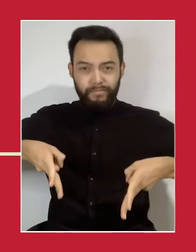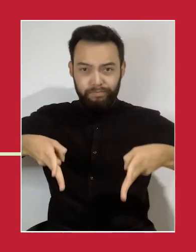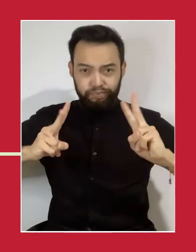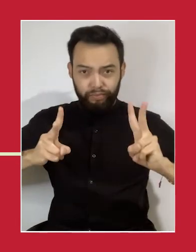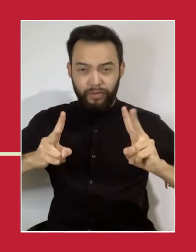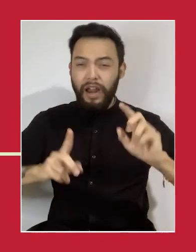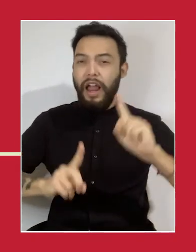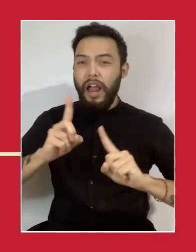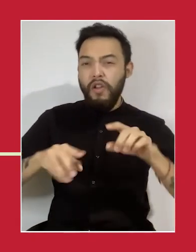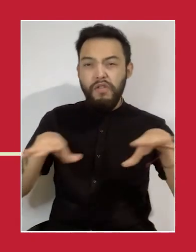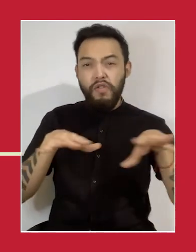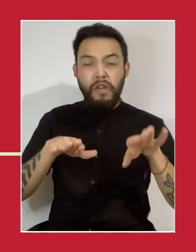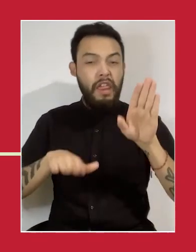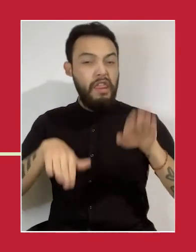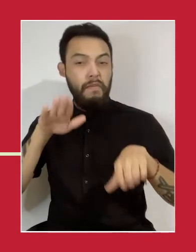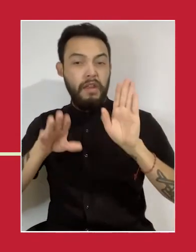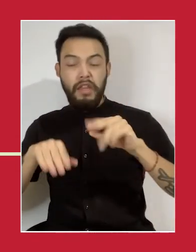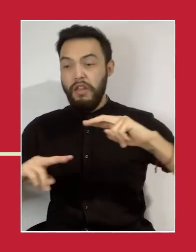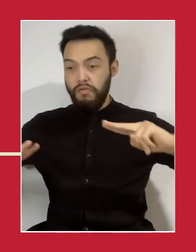de la construcción?